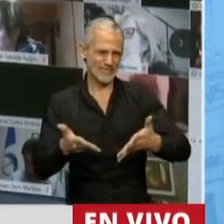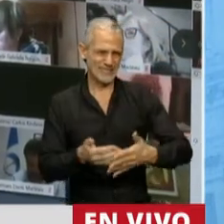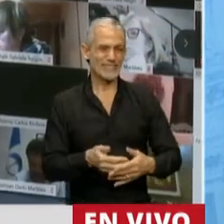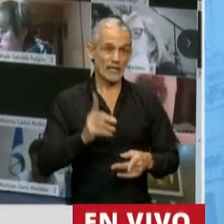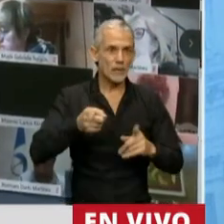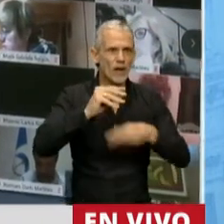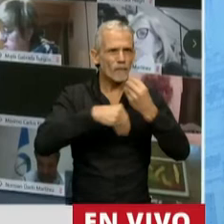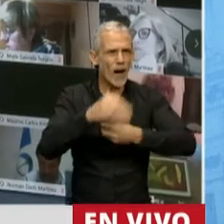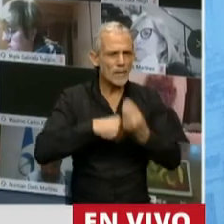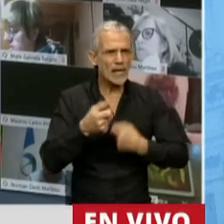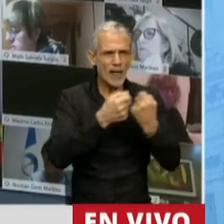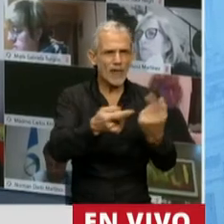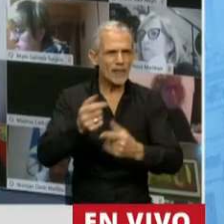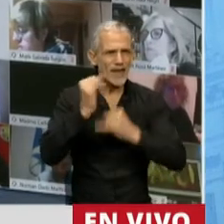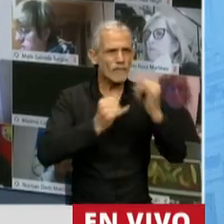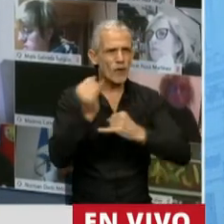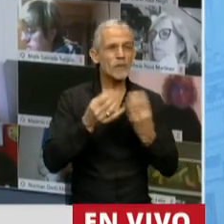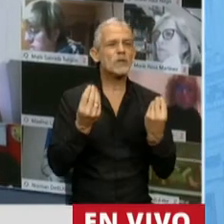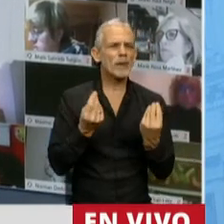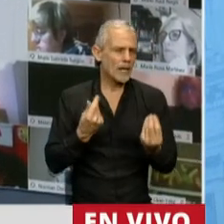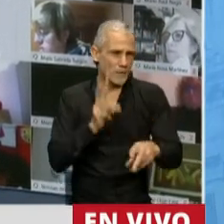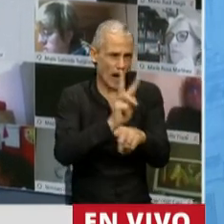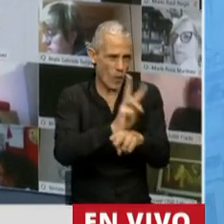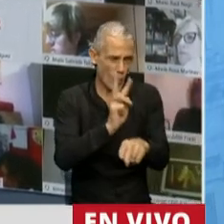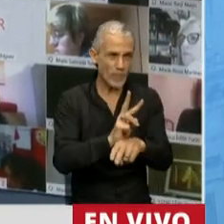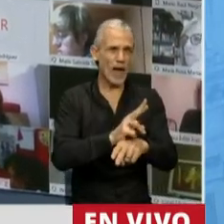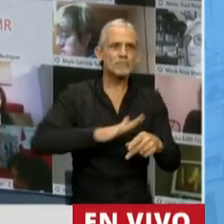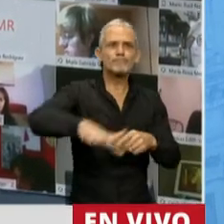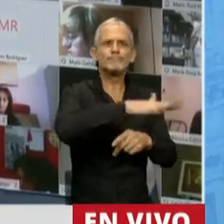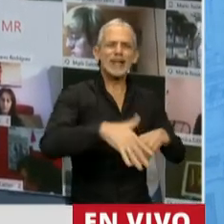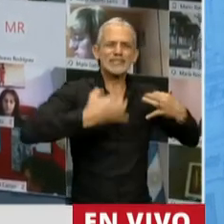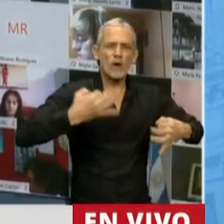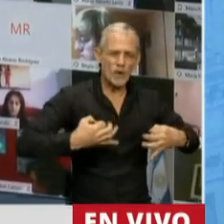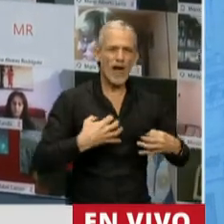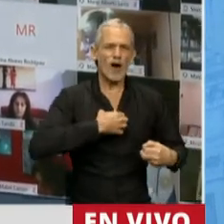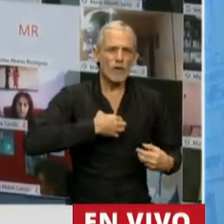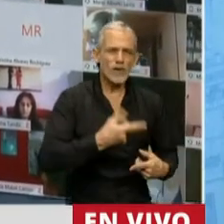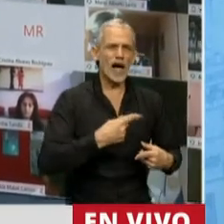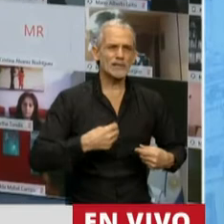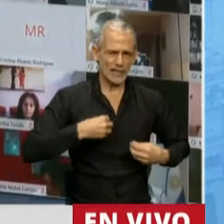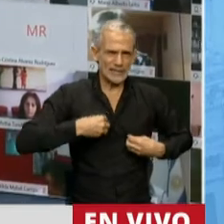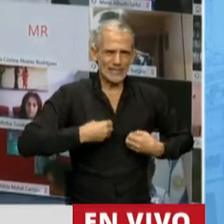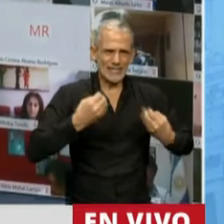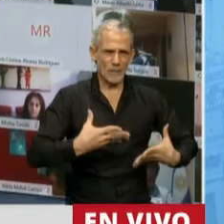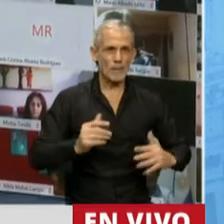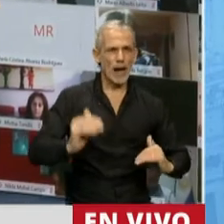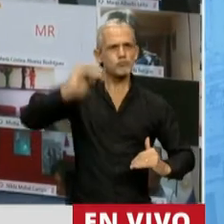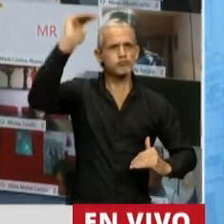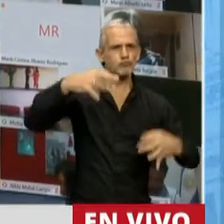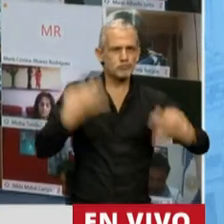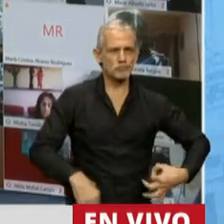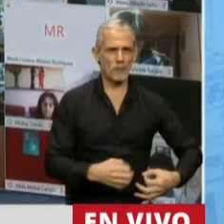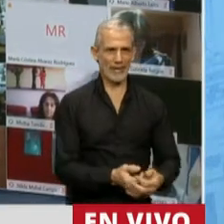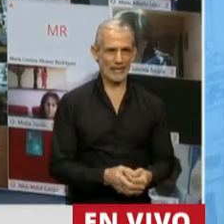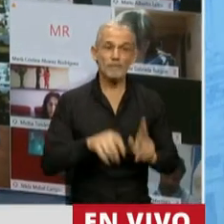también a las familias que tienen que procurar protegerlos, darles un entorno de seguridad, de confianza y de autoestima para poder crecer sanos. No